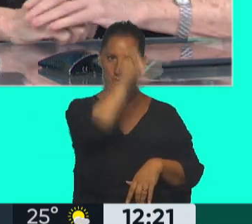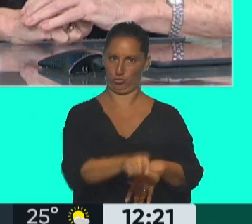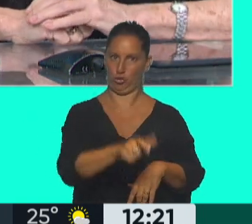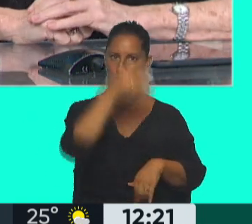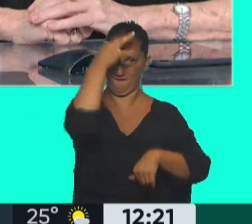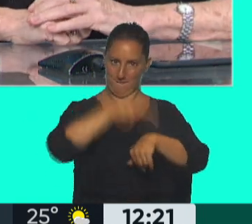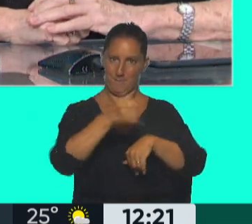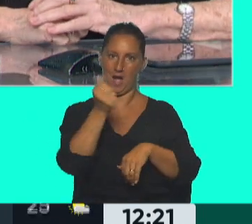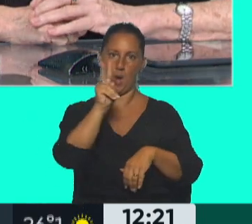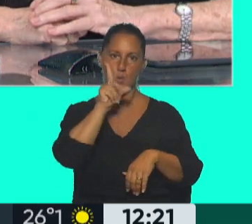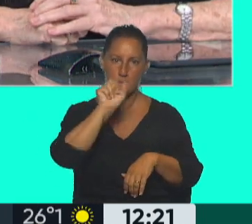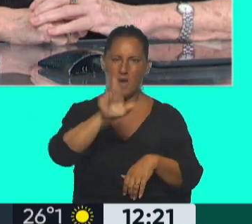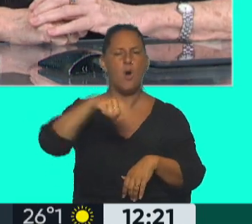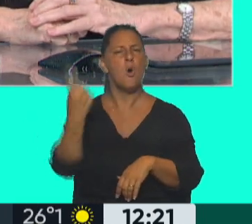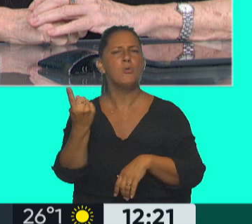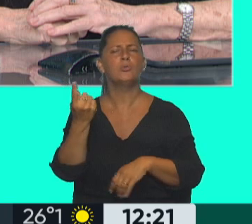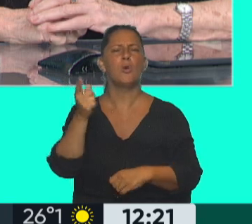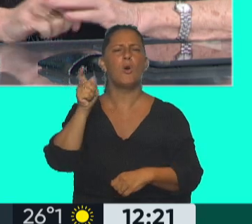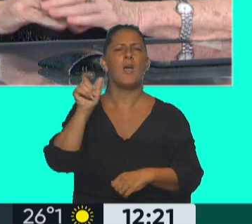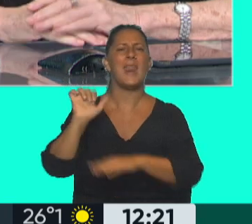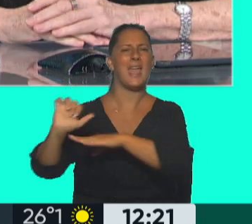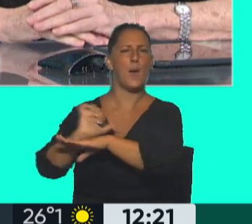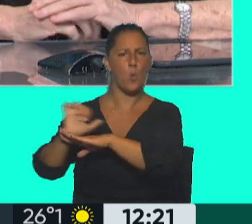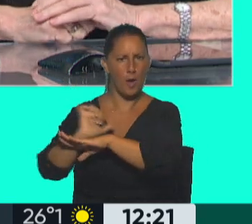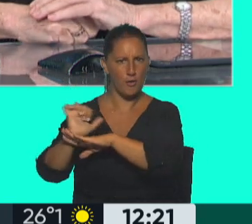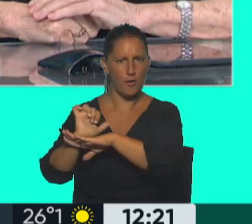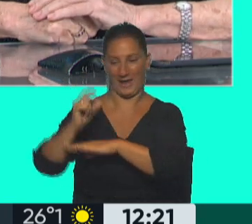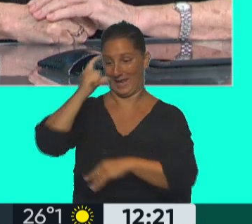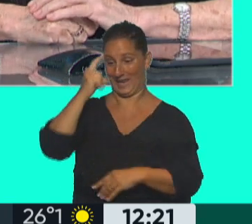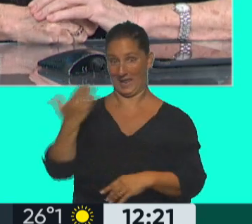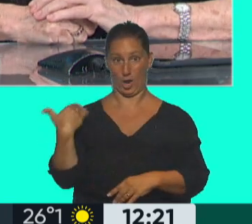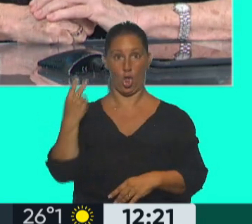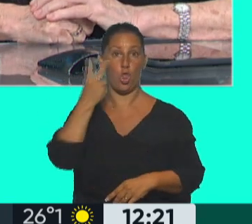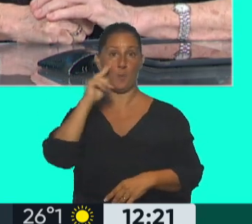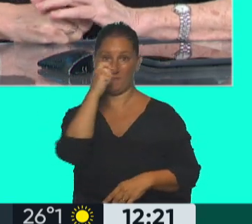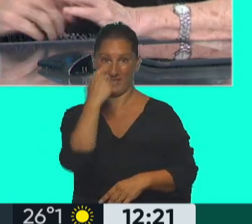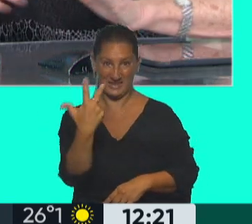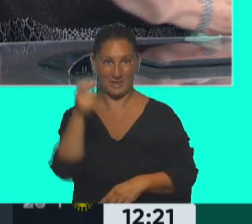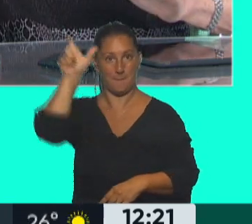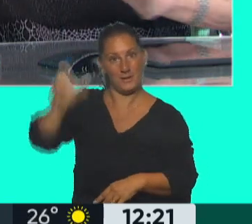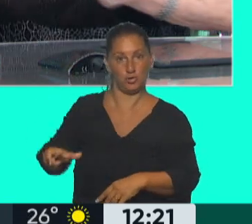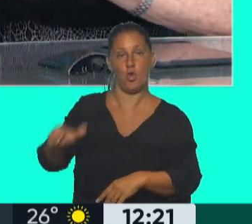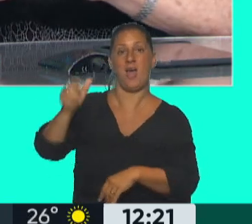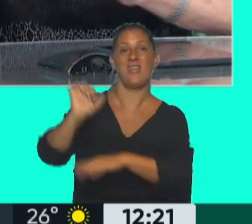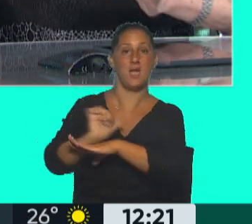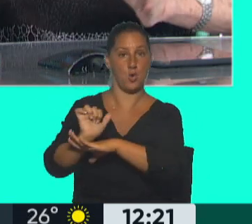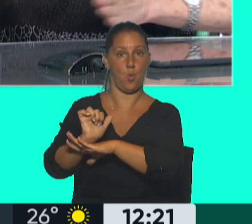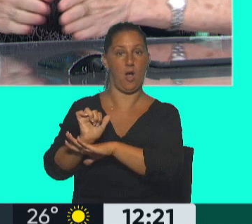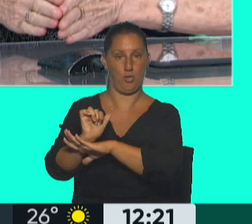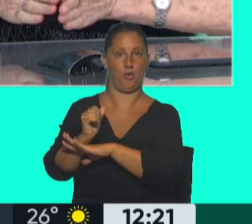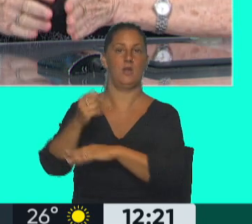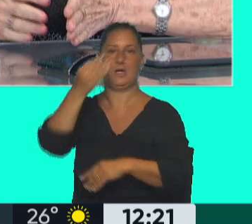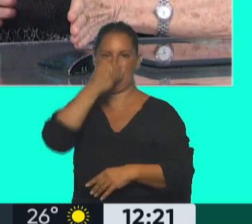en un ser humano en Ecuador, ahora en enero de 2023, pero no se